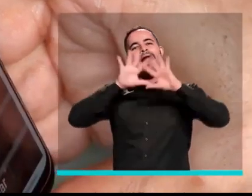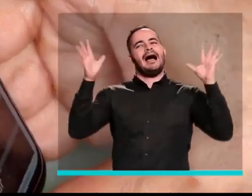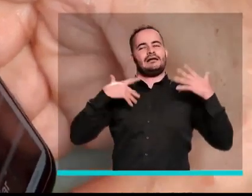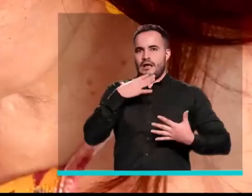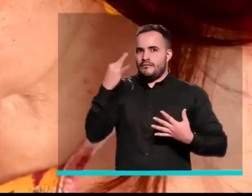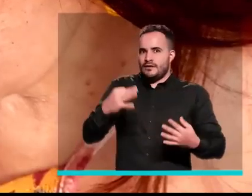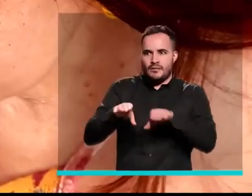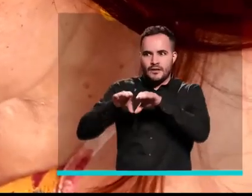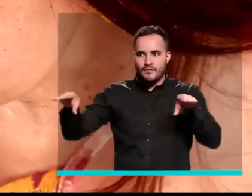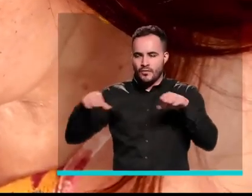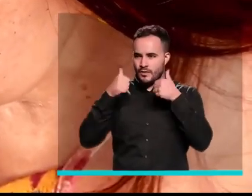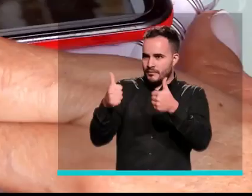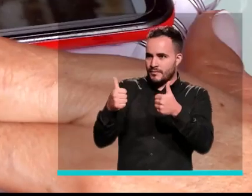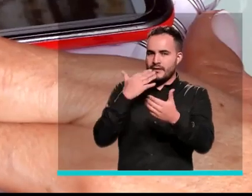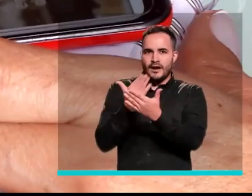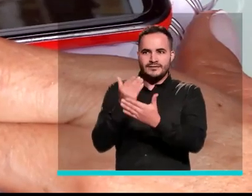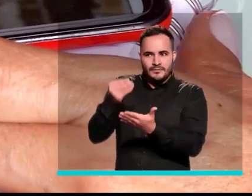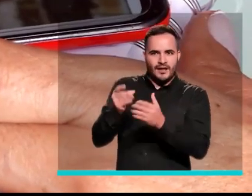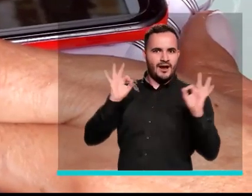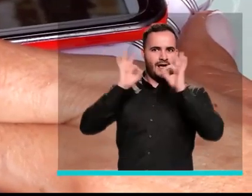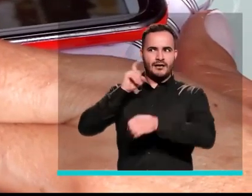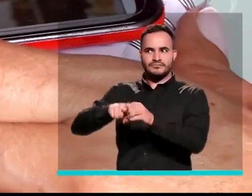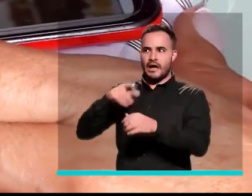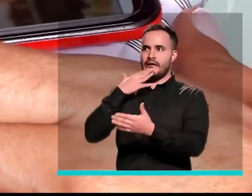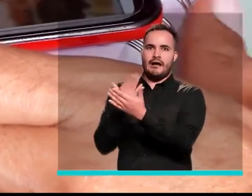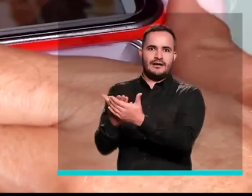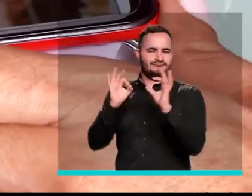estar en esta plataforma, de hecho, en Medellín.